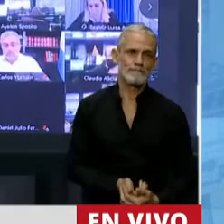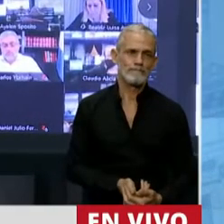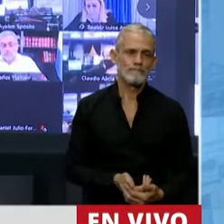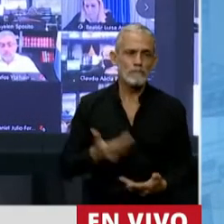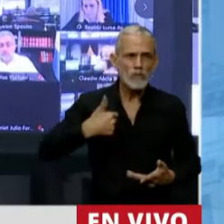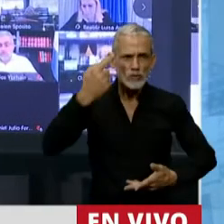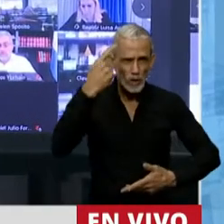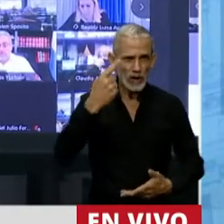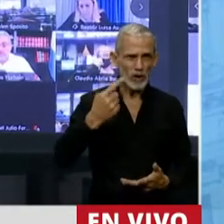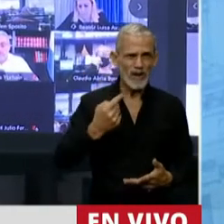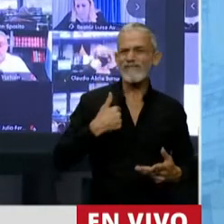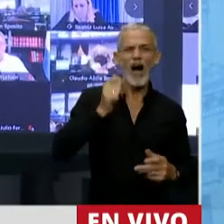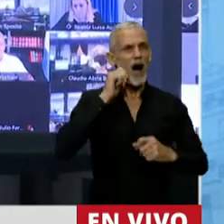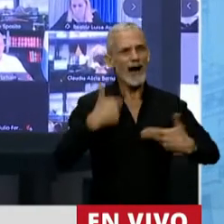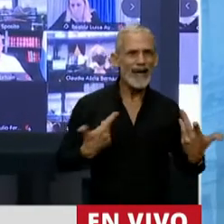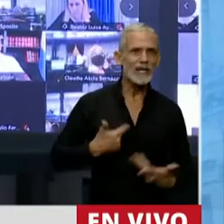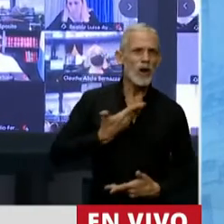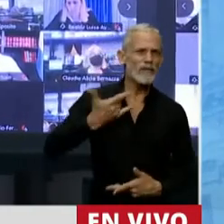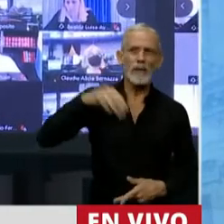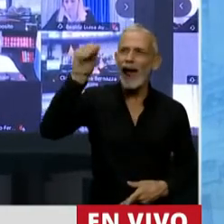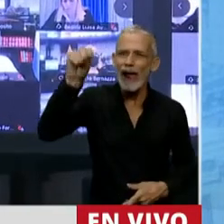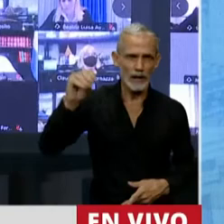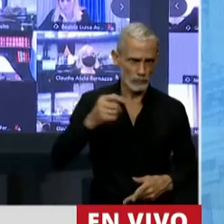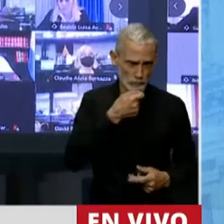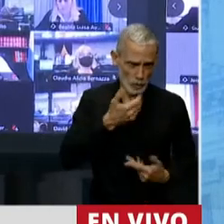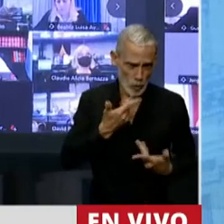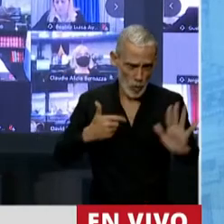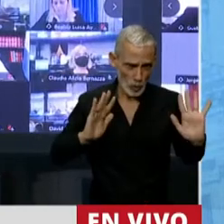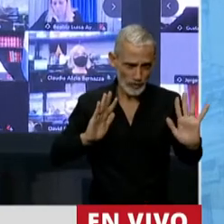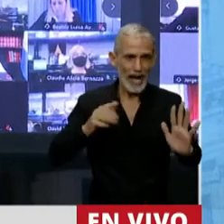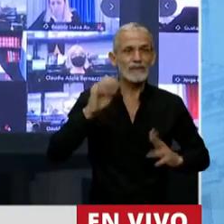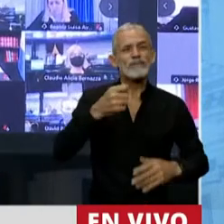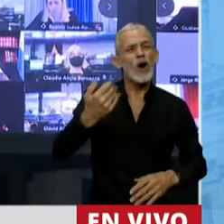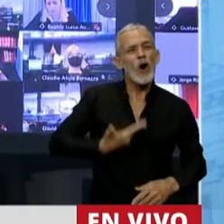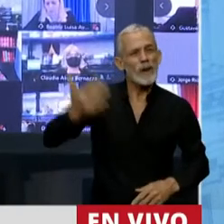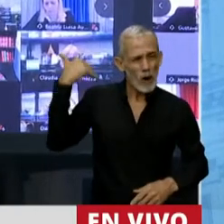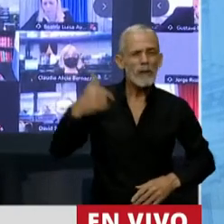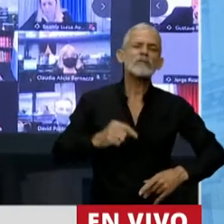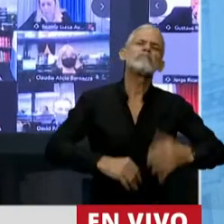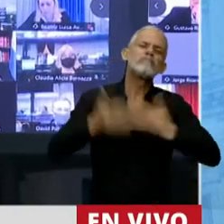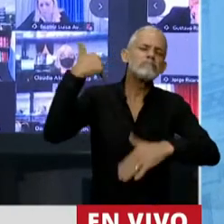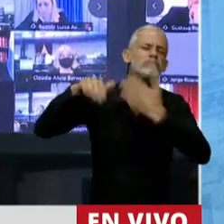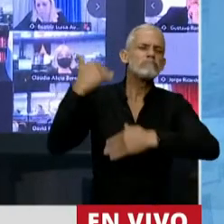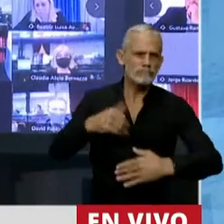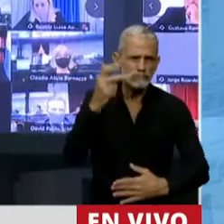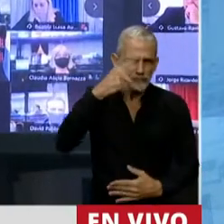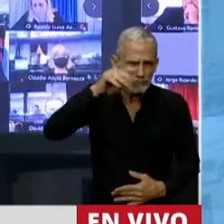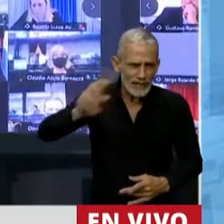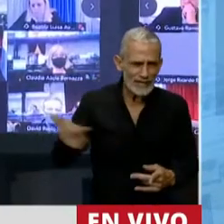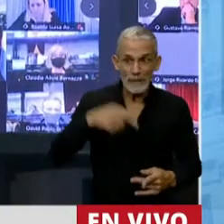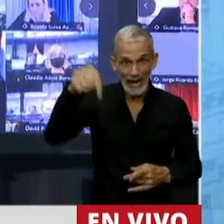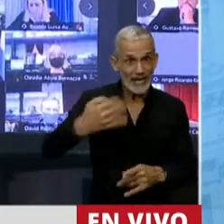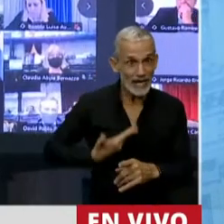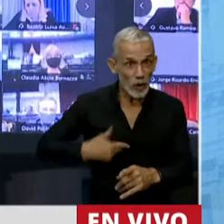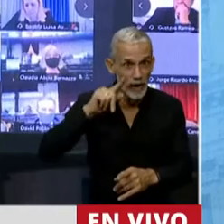Yo no creo que a nadie le guste recurrir al Fondo Monetario, lo hizo el gobierno pasado, lo hicieron los anteriores, también lo está haciendo